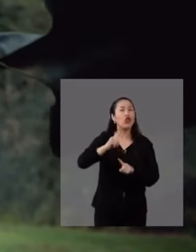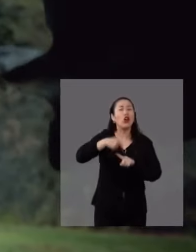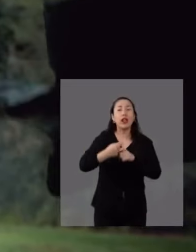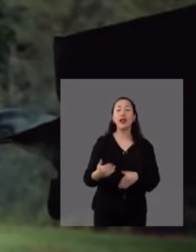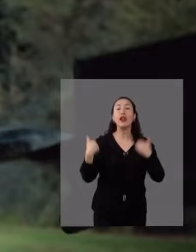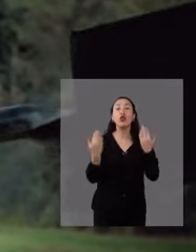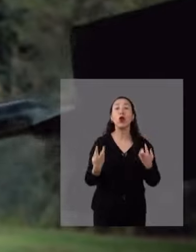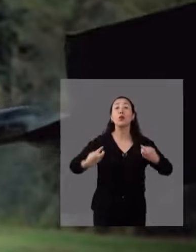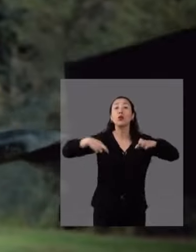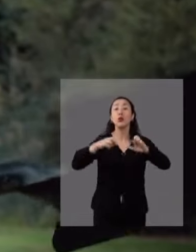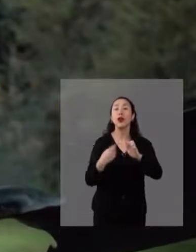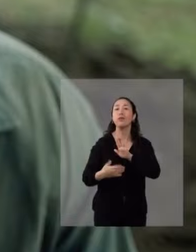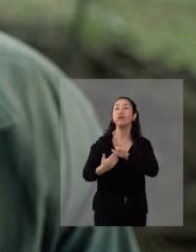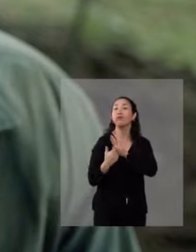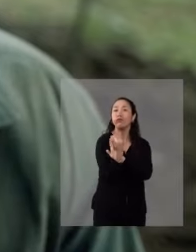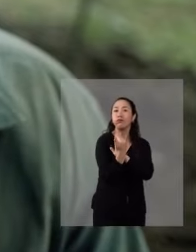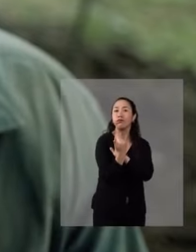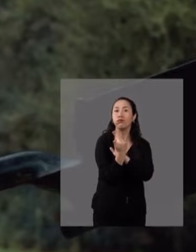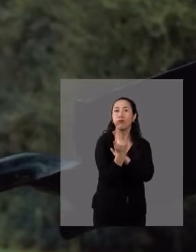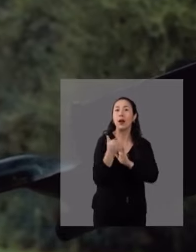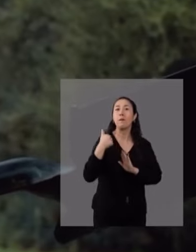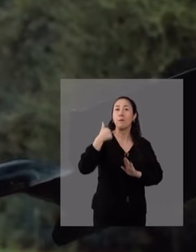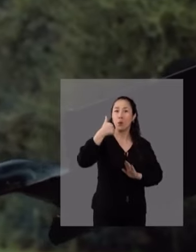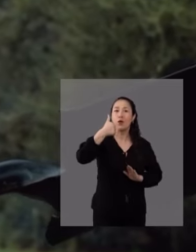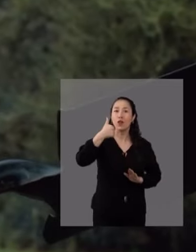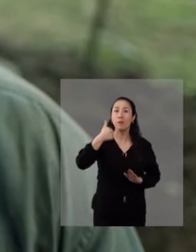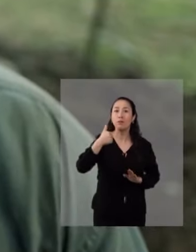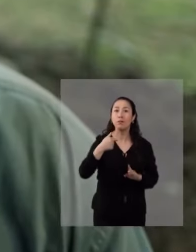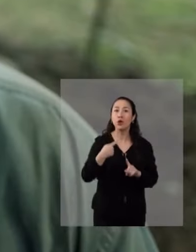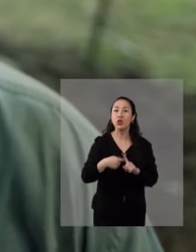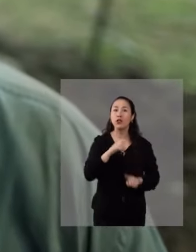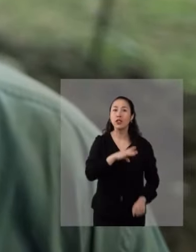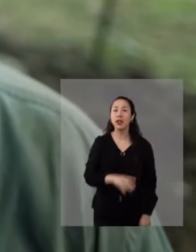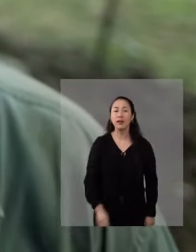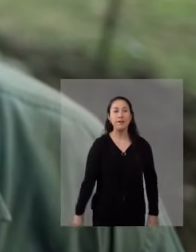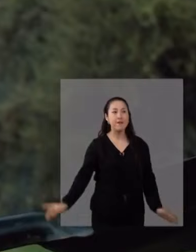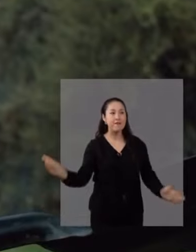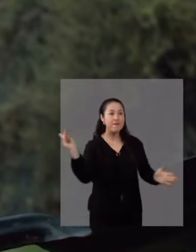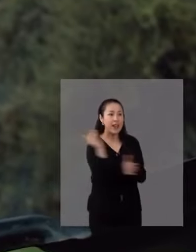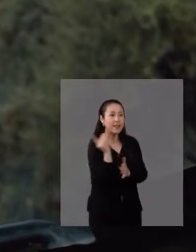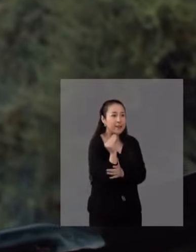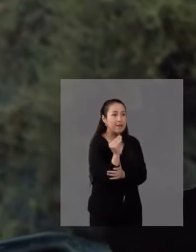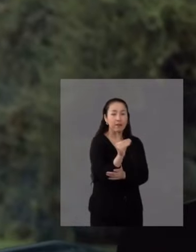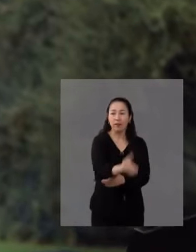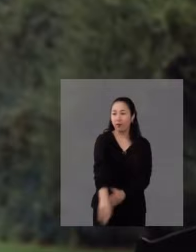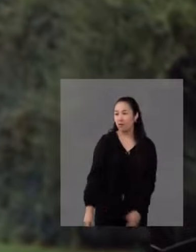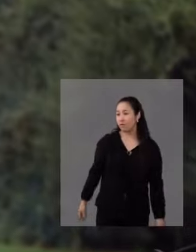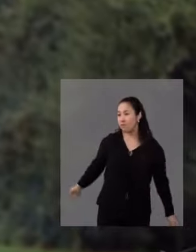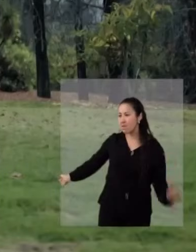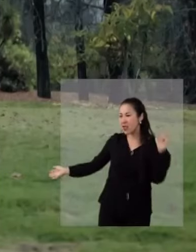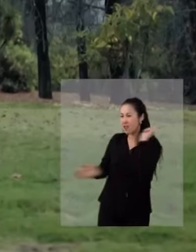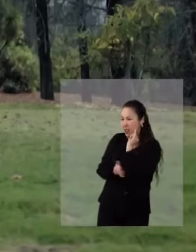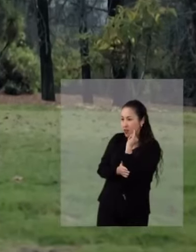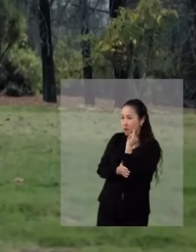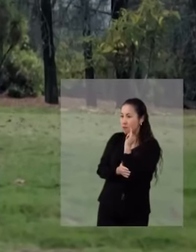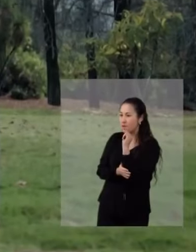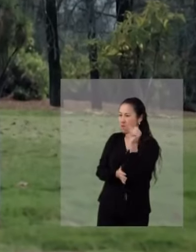devolvió la prosperidad a Chile. Eh, eh, eh. Facho. Come guagua.